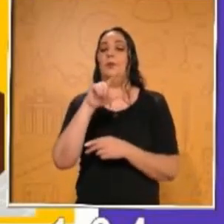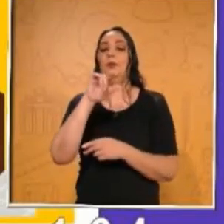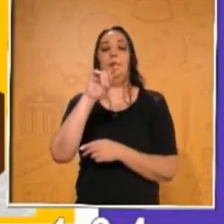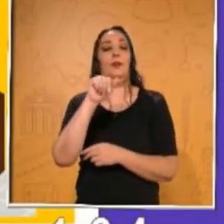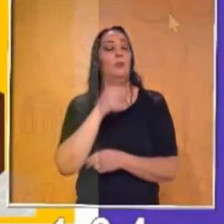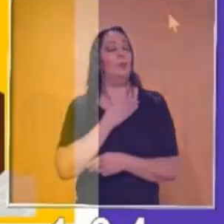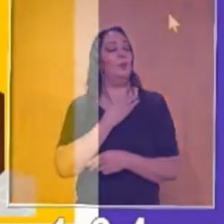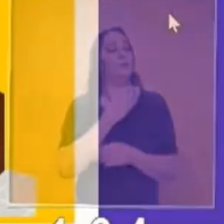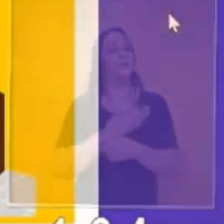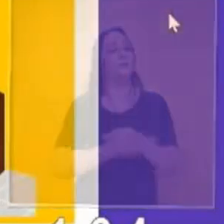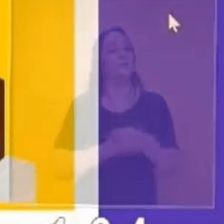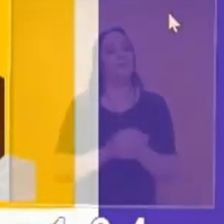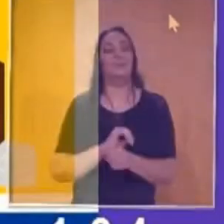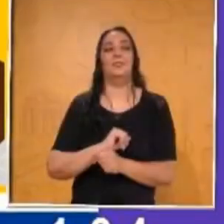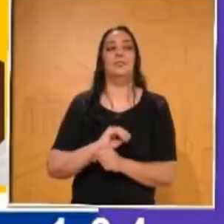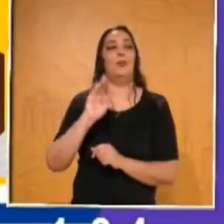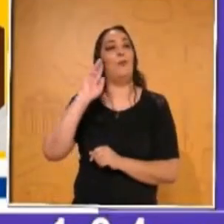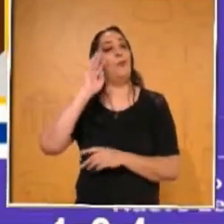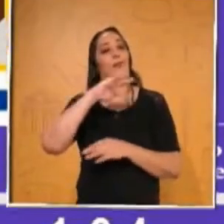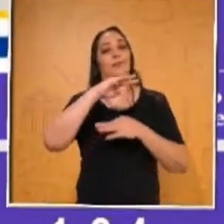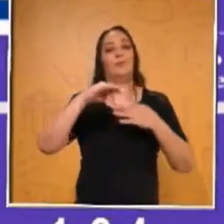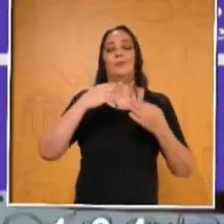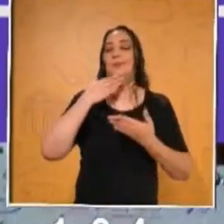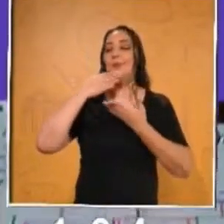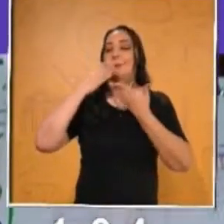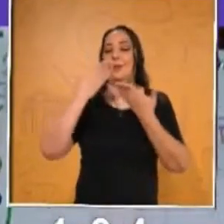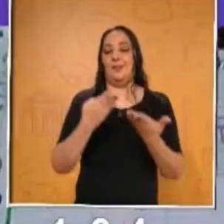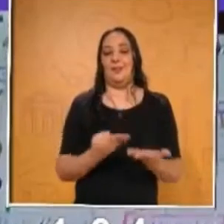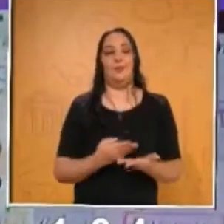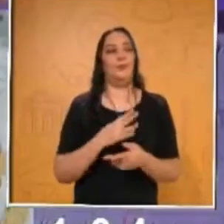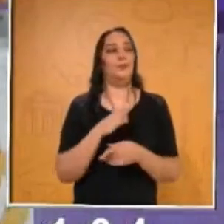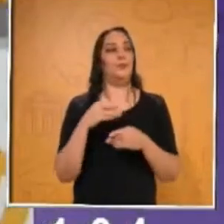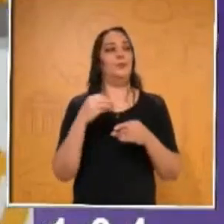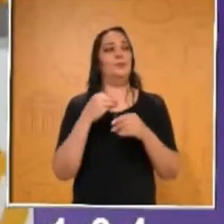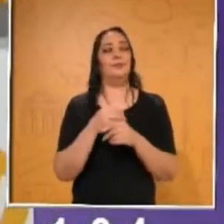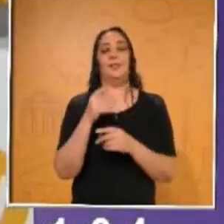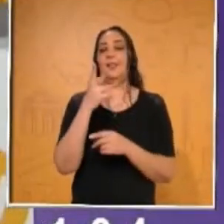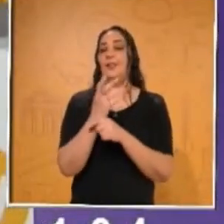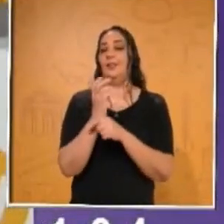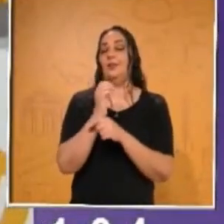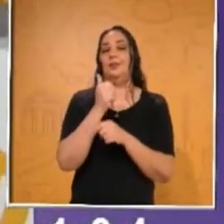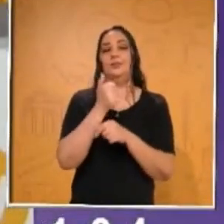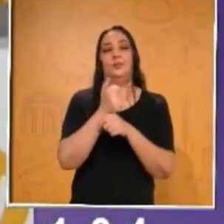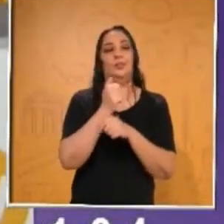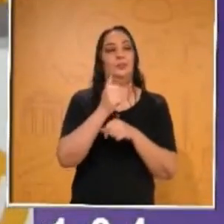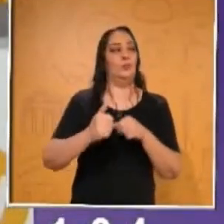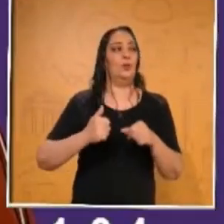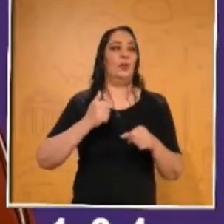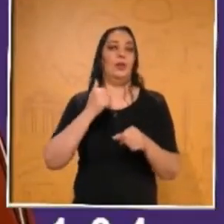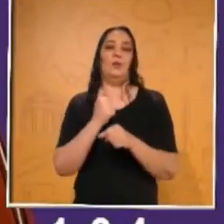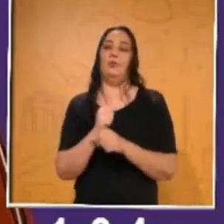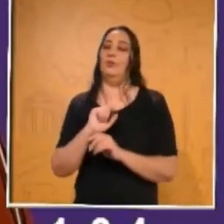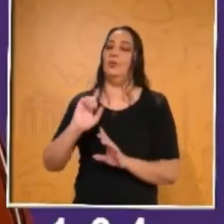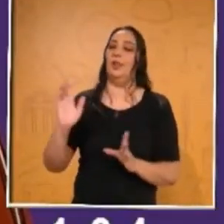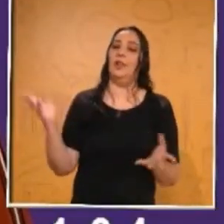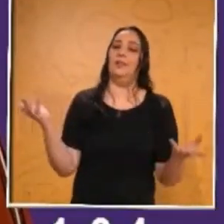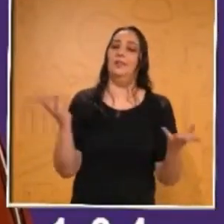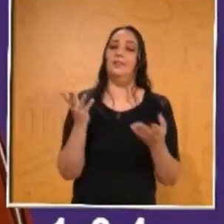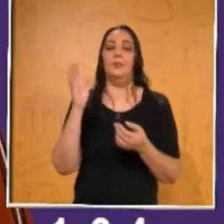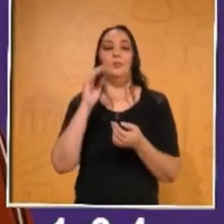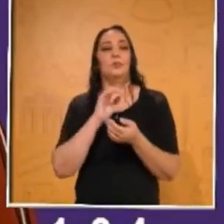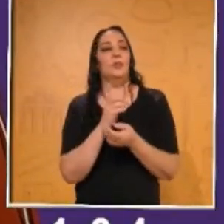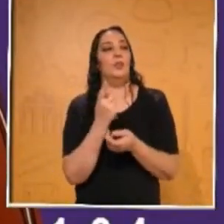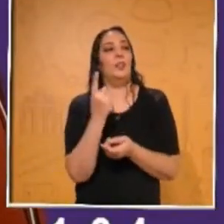Hola, muy buenas tardes. Bienvenidos todos a su programa de quinto y sexto grado. Una vez que ya repasamos las medidas de